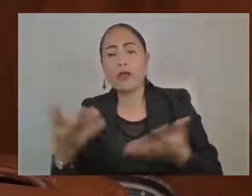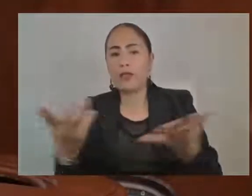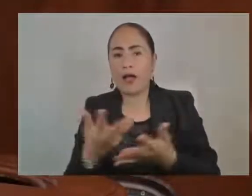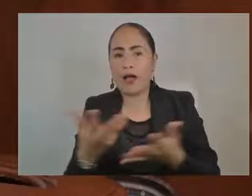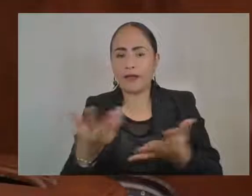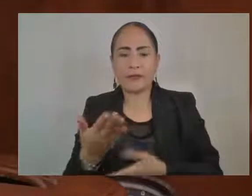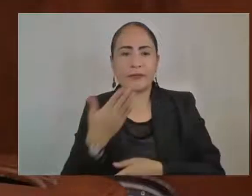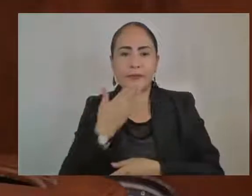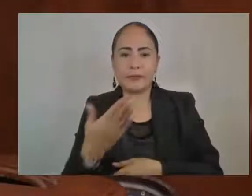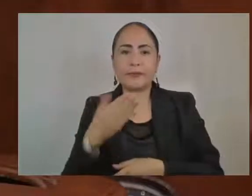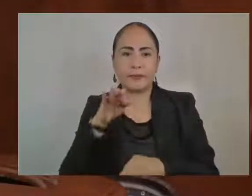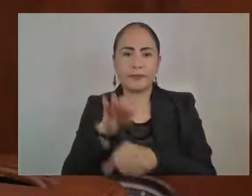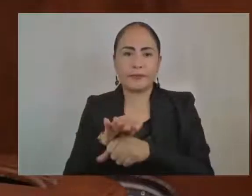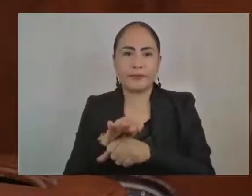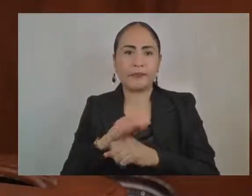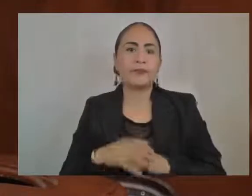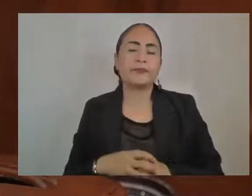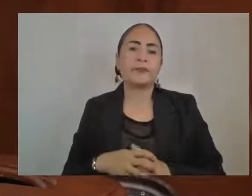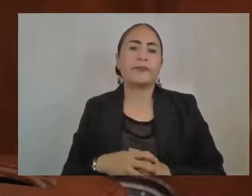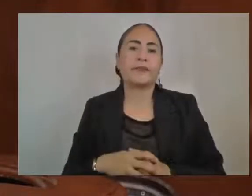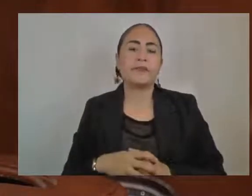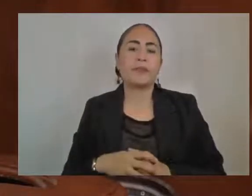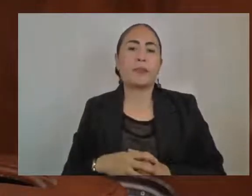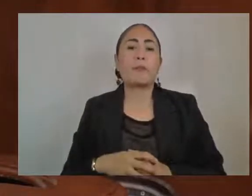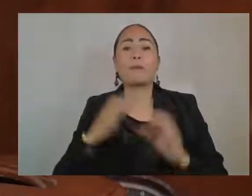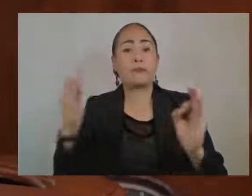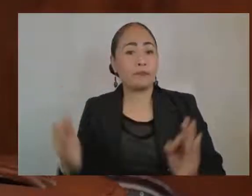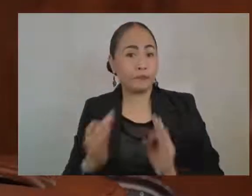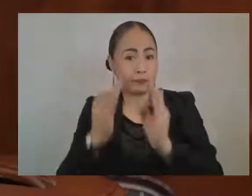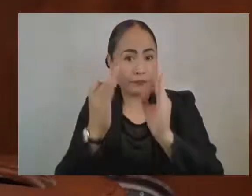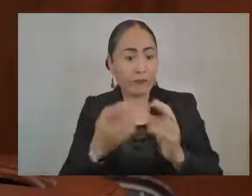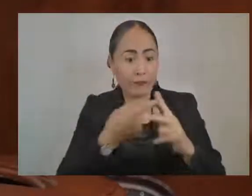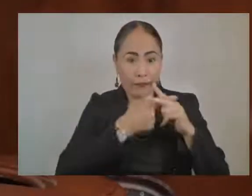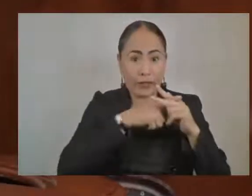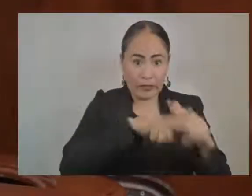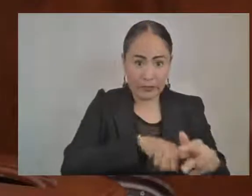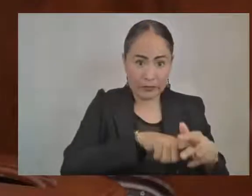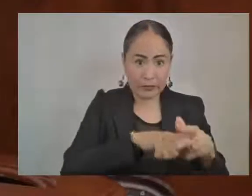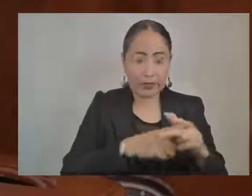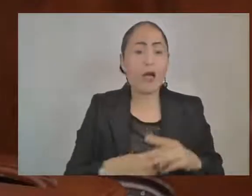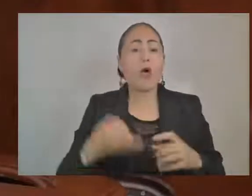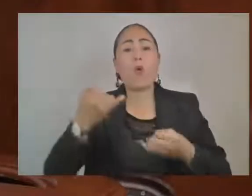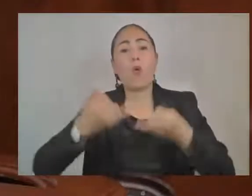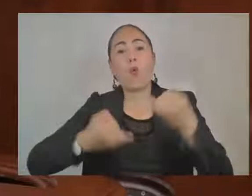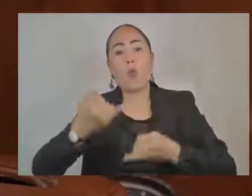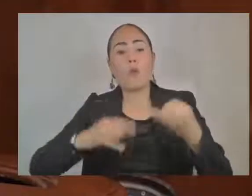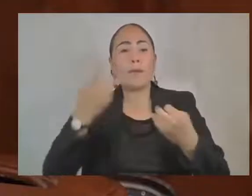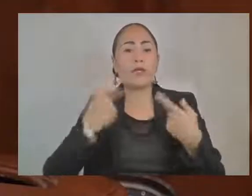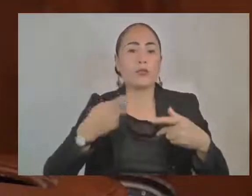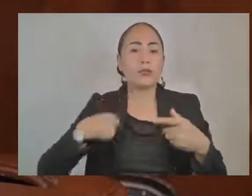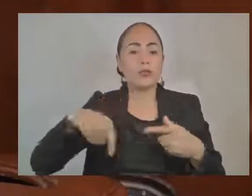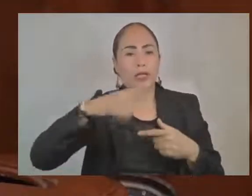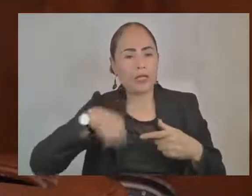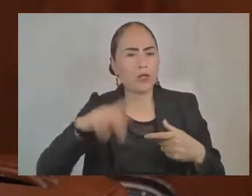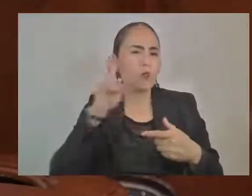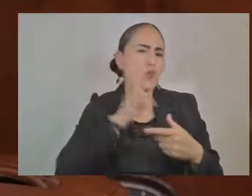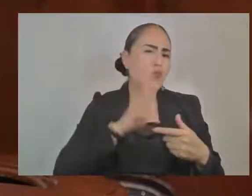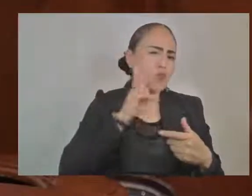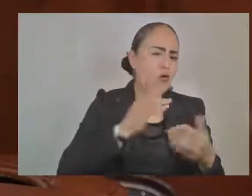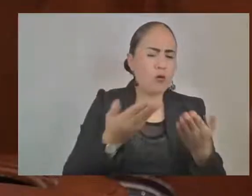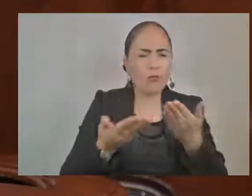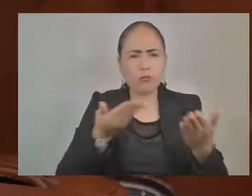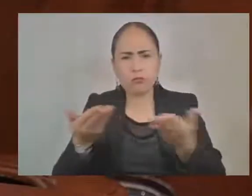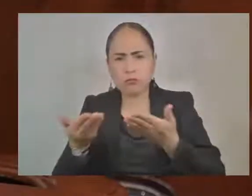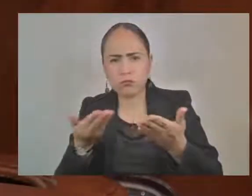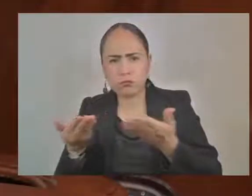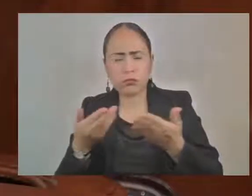Posteriormente, en audiencia inicial, los jueces revisan las medidas provisionales que fueron decretadas. Sin embargo, en la normatividad de